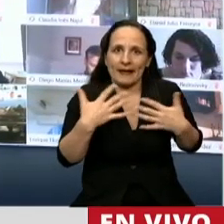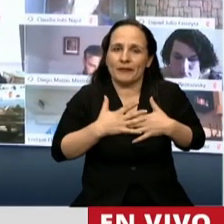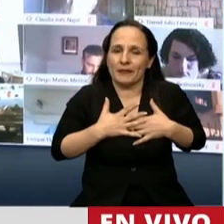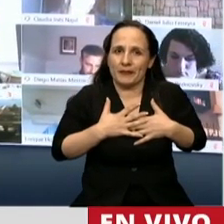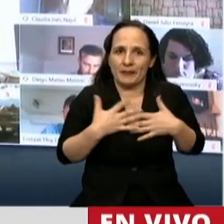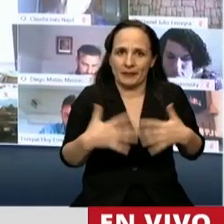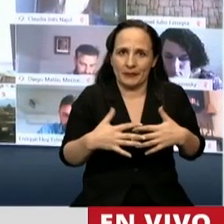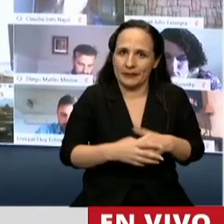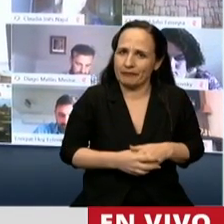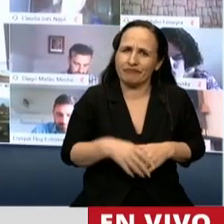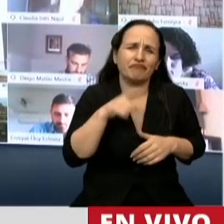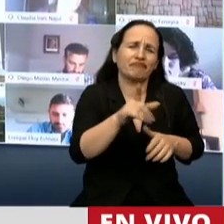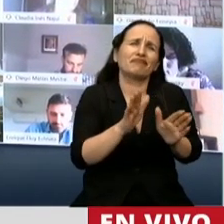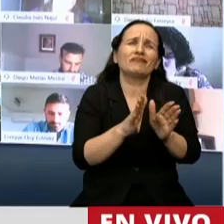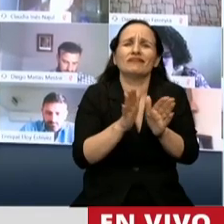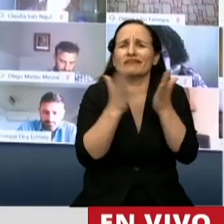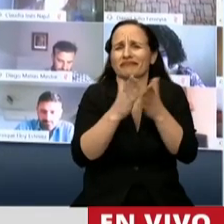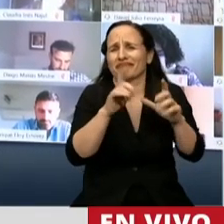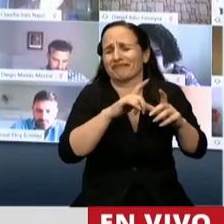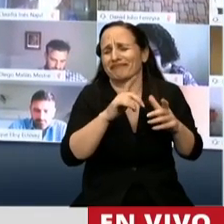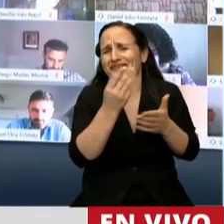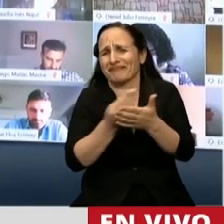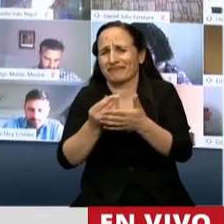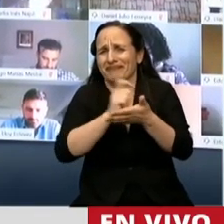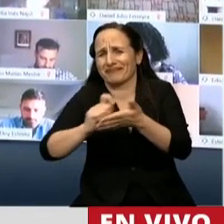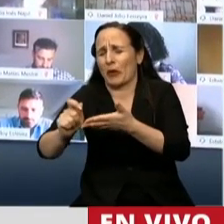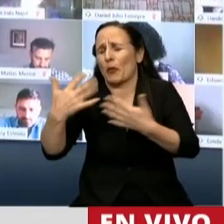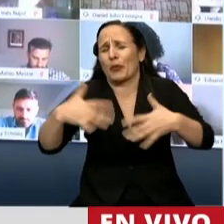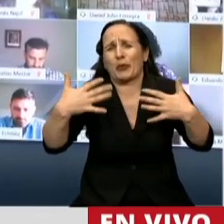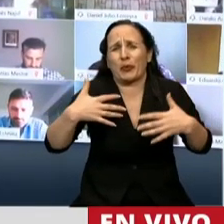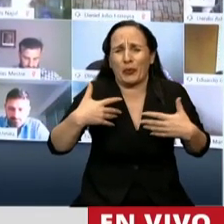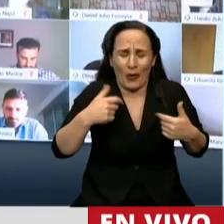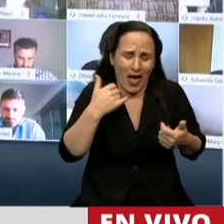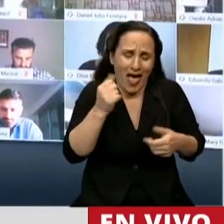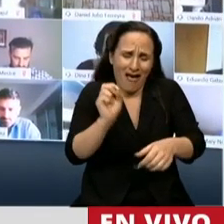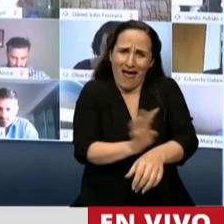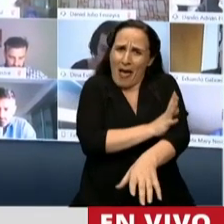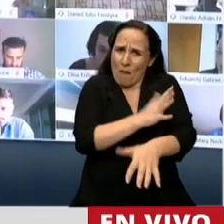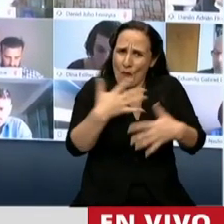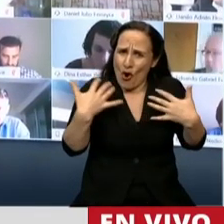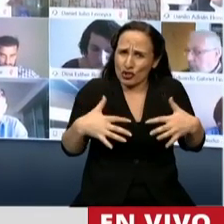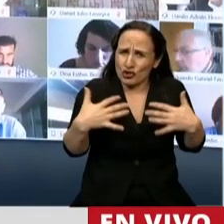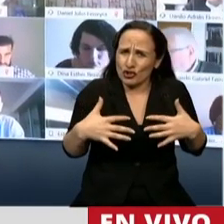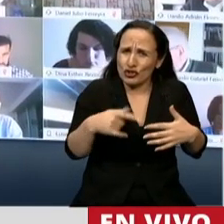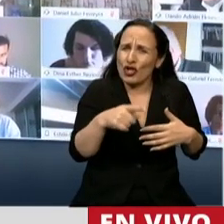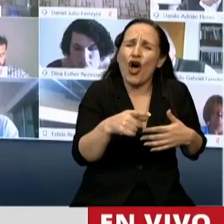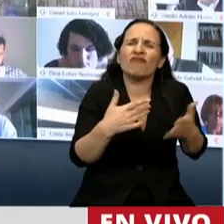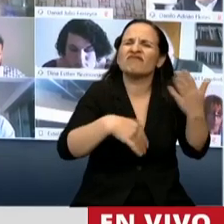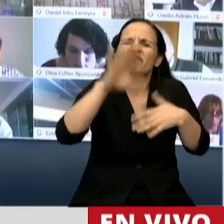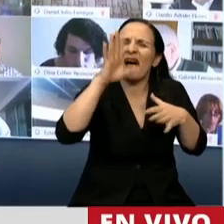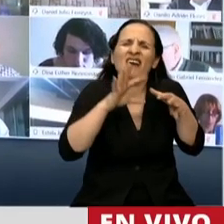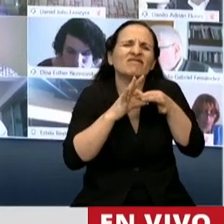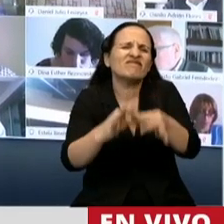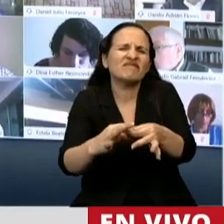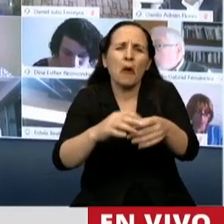extensa obra artística nos ha emocionado y ha echado luz sobre diversas situaciones de la